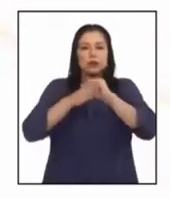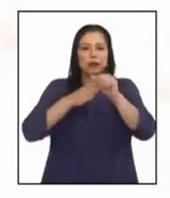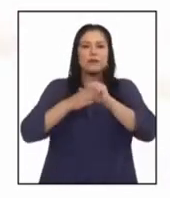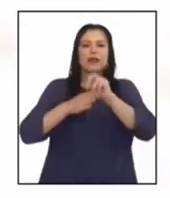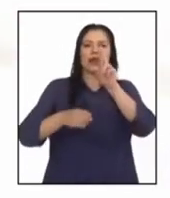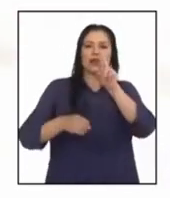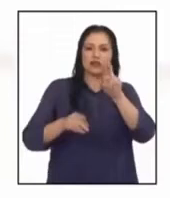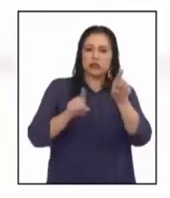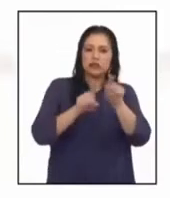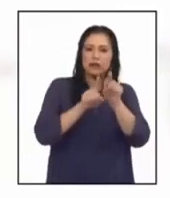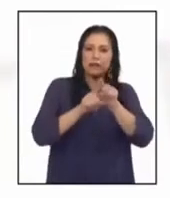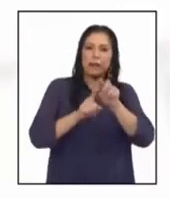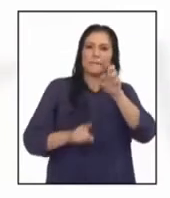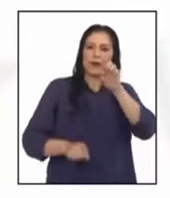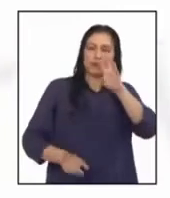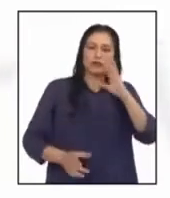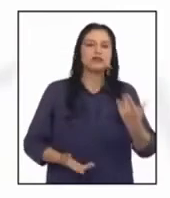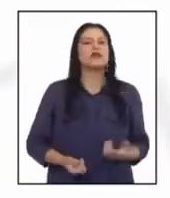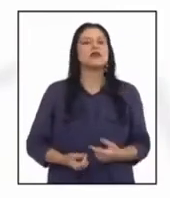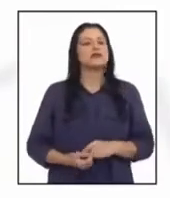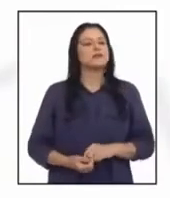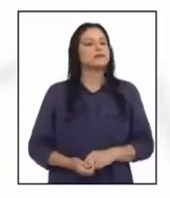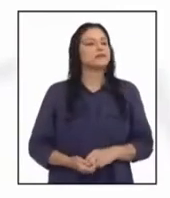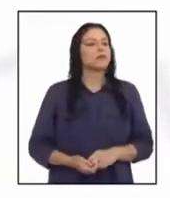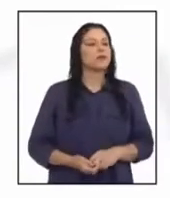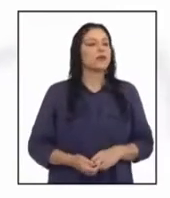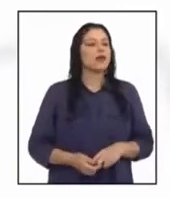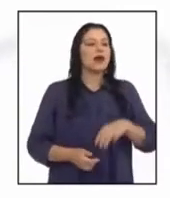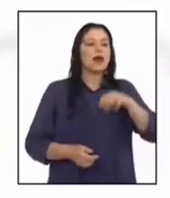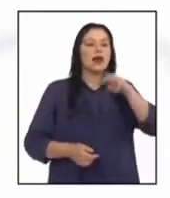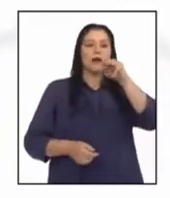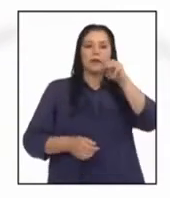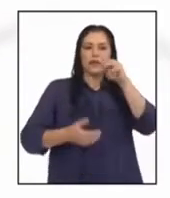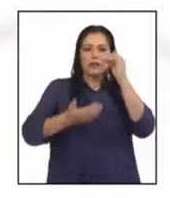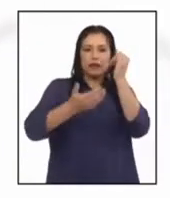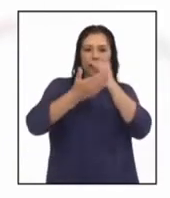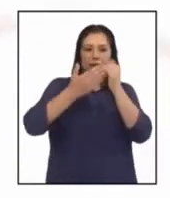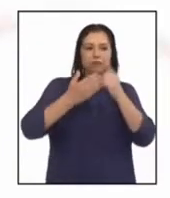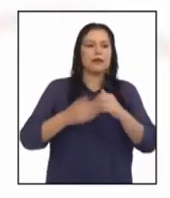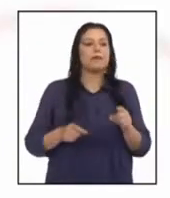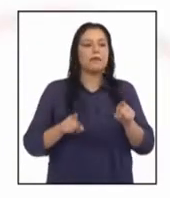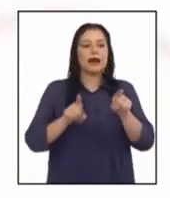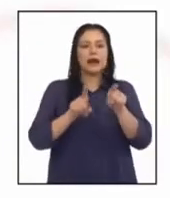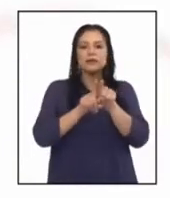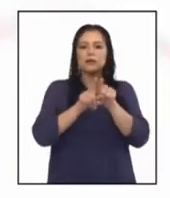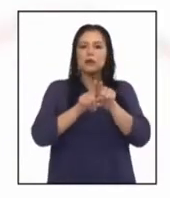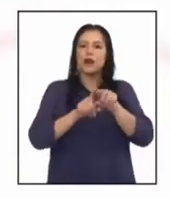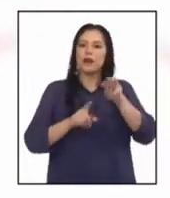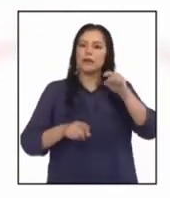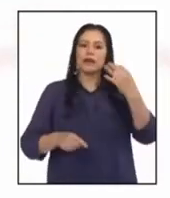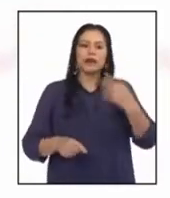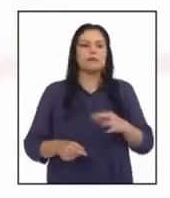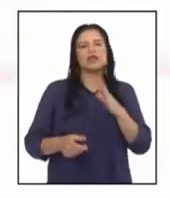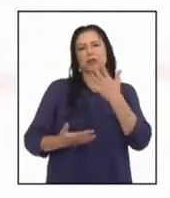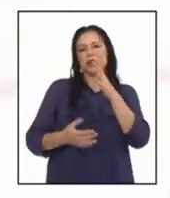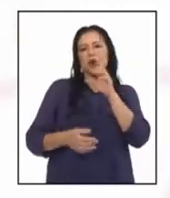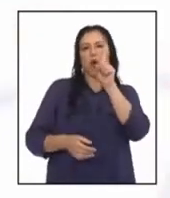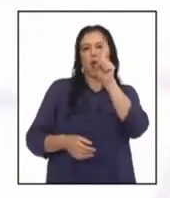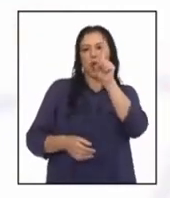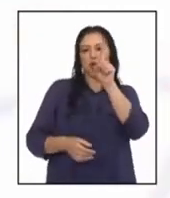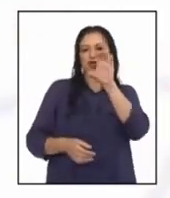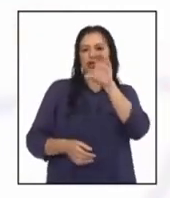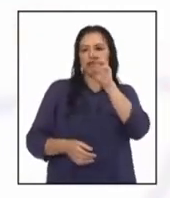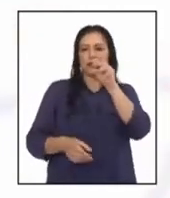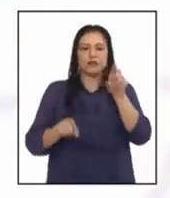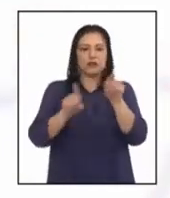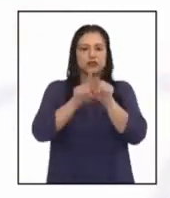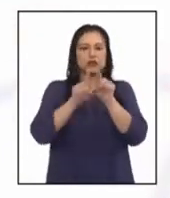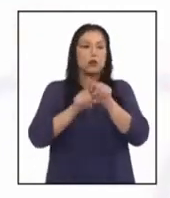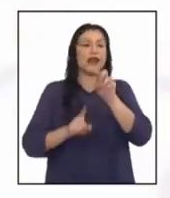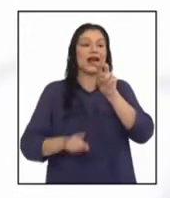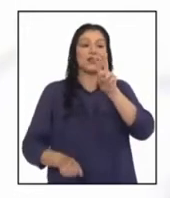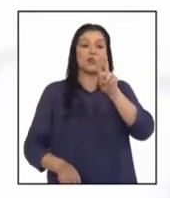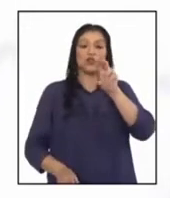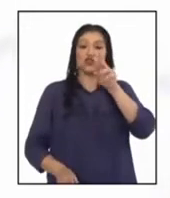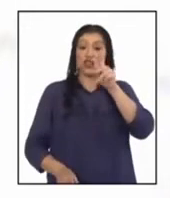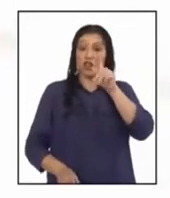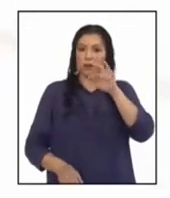razones y proporciones, se tiene La medida en el mapa es a la medida real, como un centímetro es a 2 kilómetros.